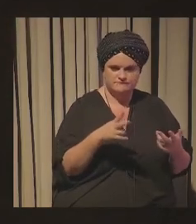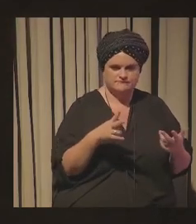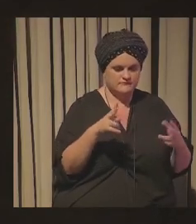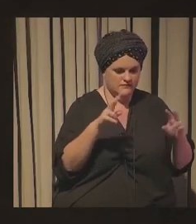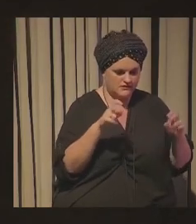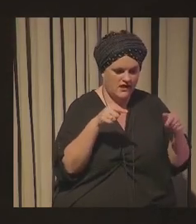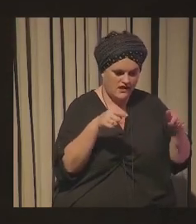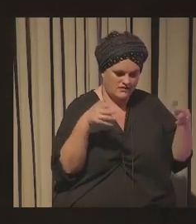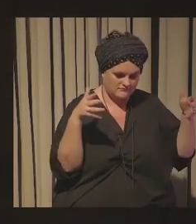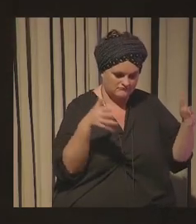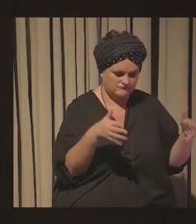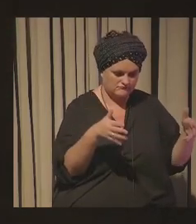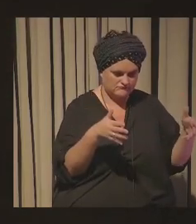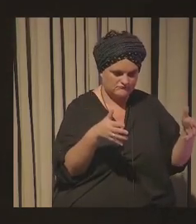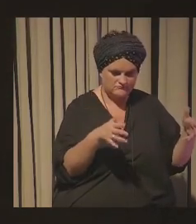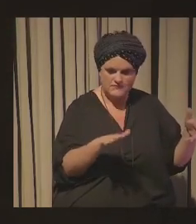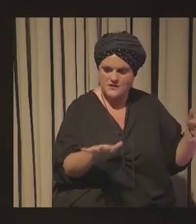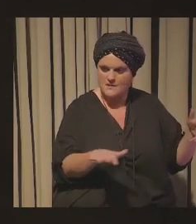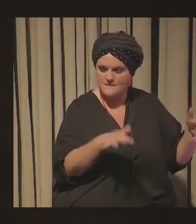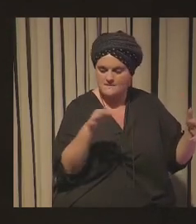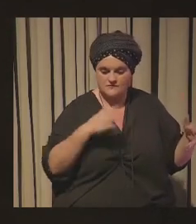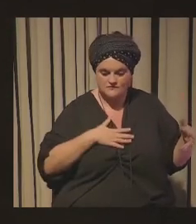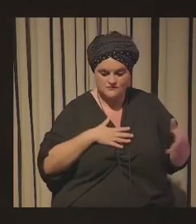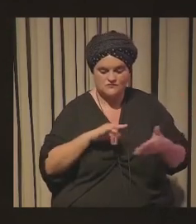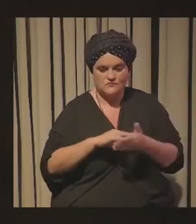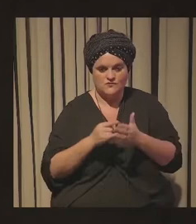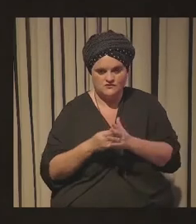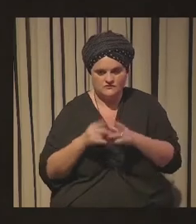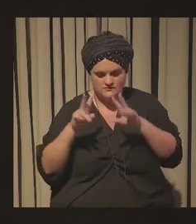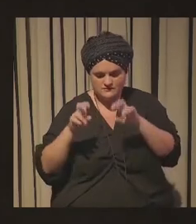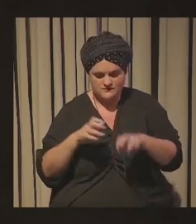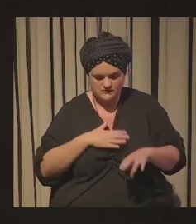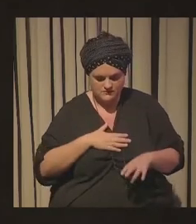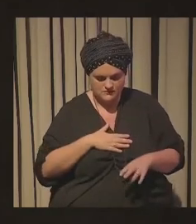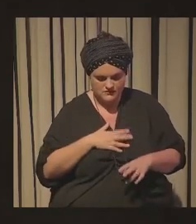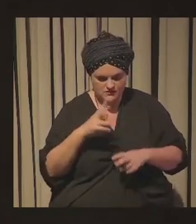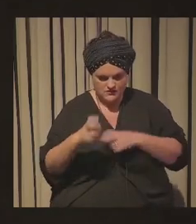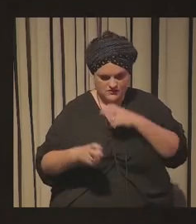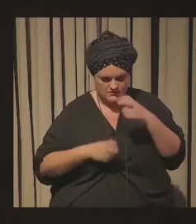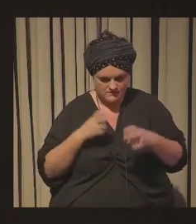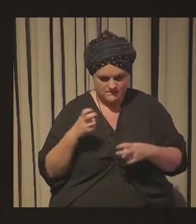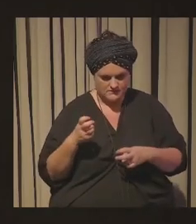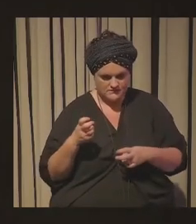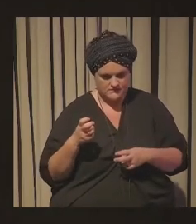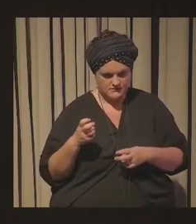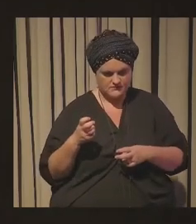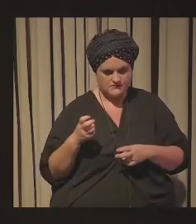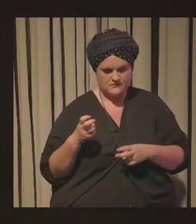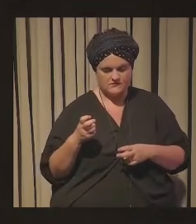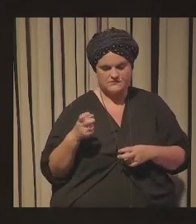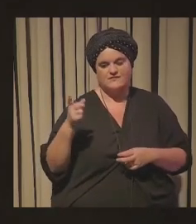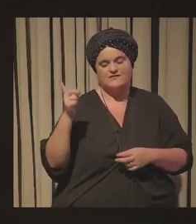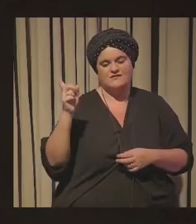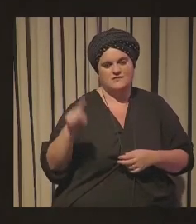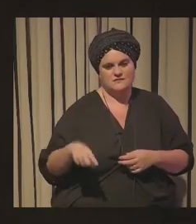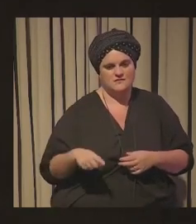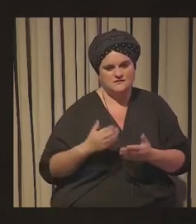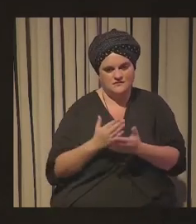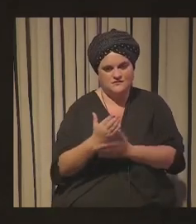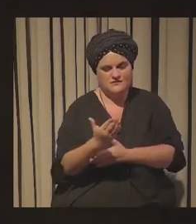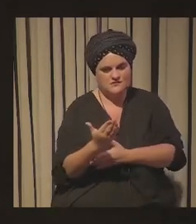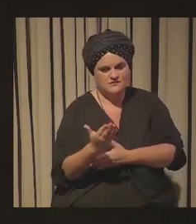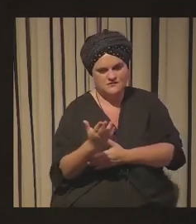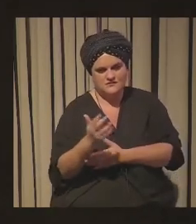nosotros y luego nuestros propios proyectos de investigación de innovación perdón también se nutren de tendencias